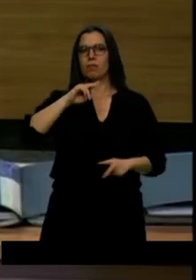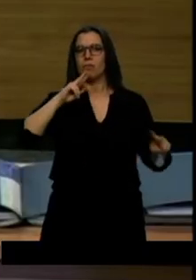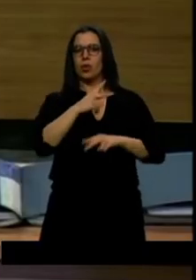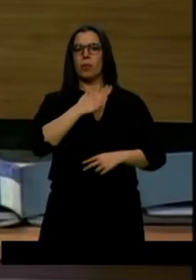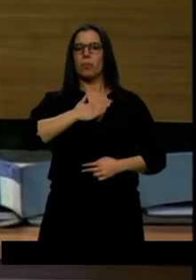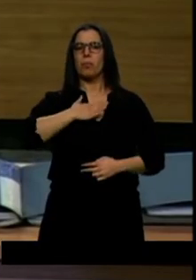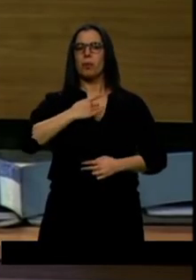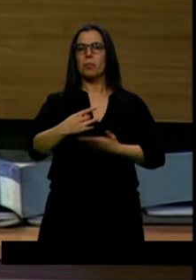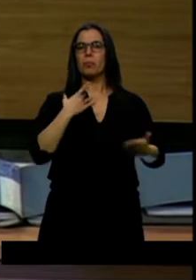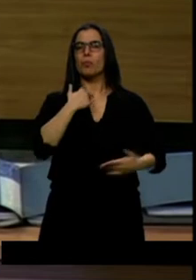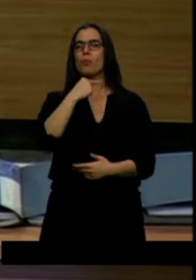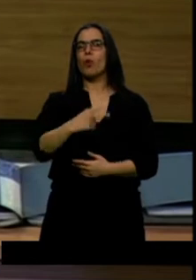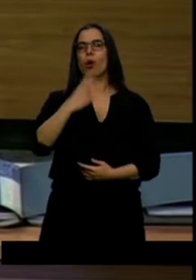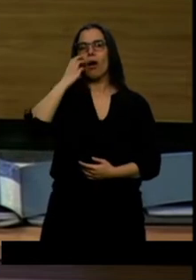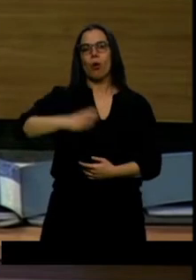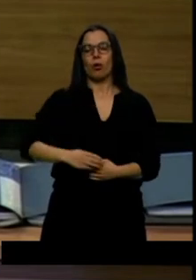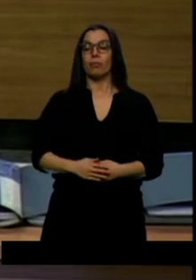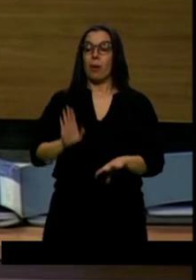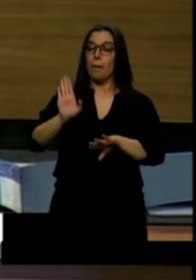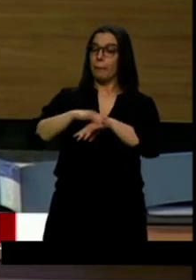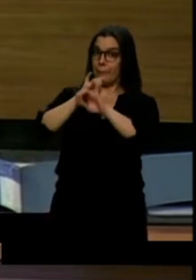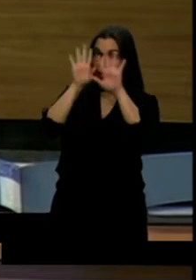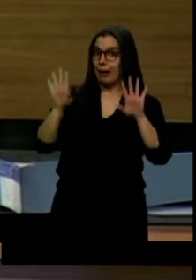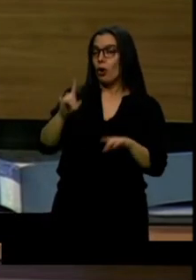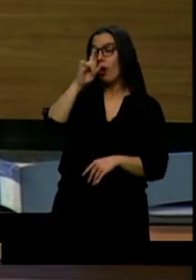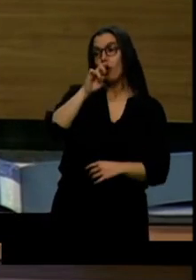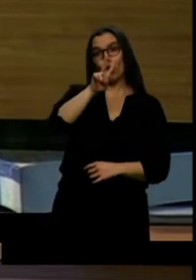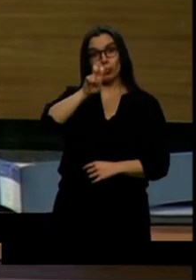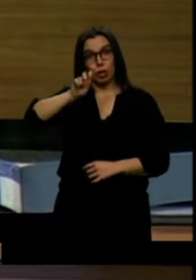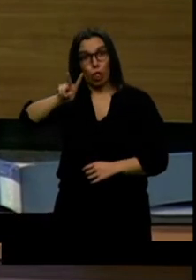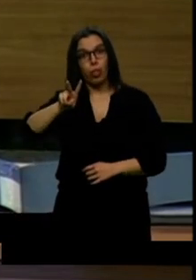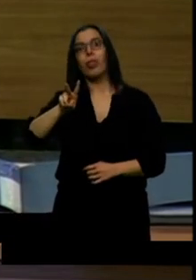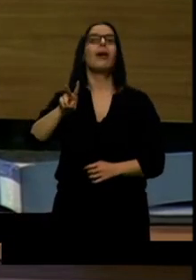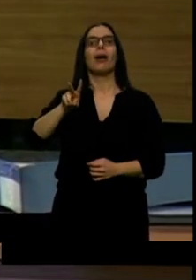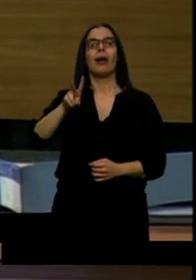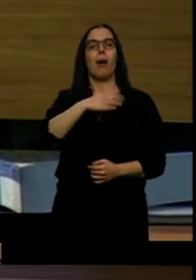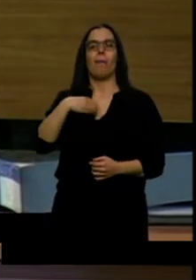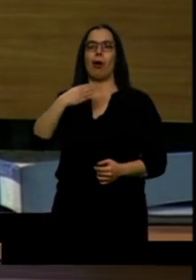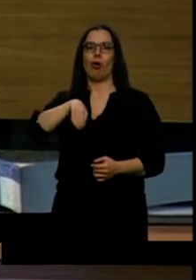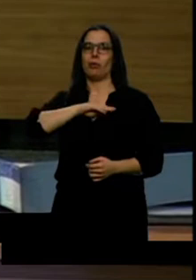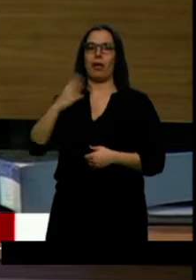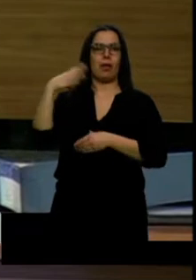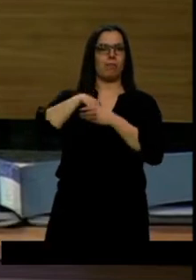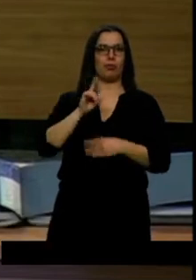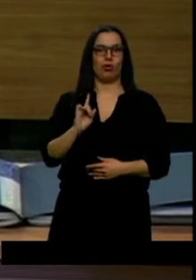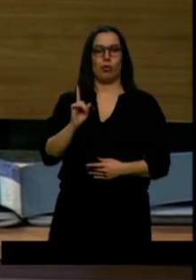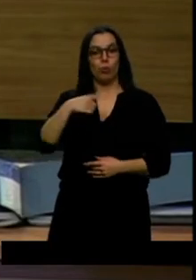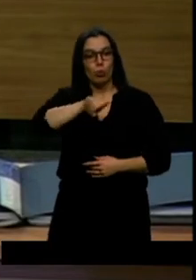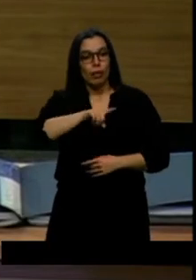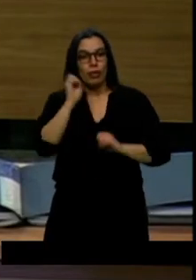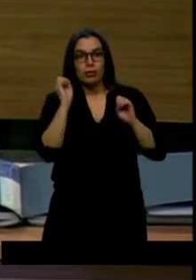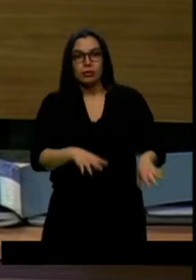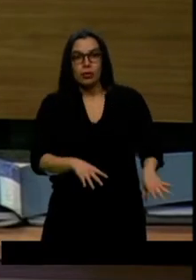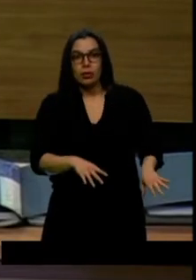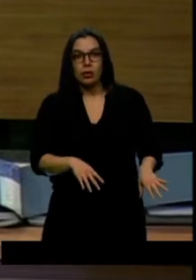Para que nos vayamos aclarando, que en el 2012 el Banco de España no intervino. Bien, pero no se fueron ustedes. No se fueron. mí